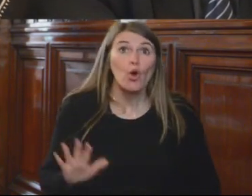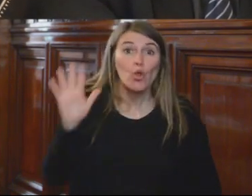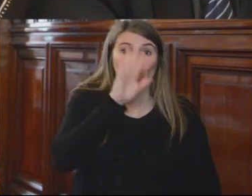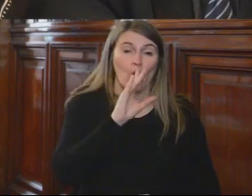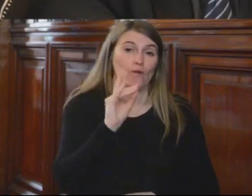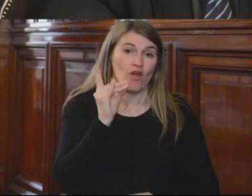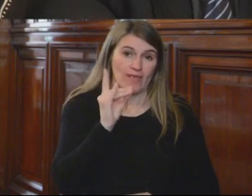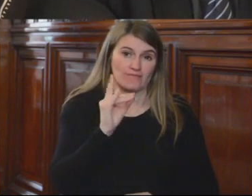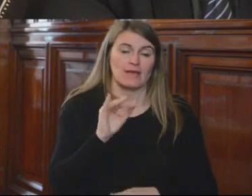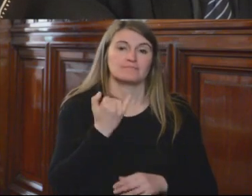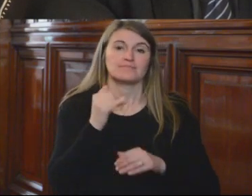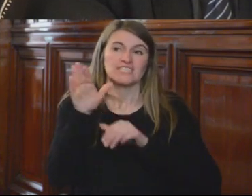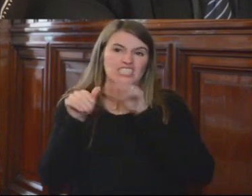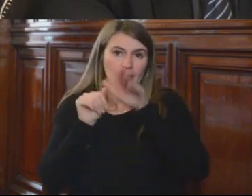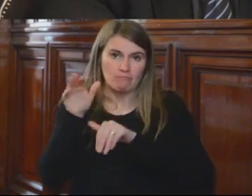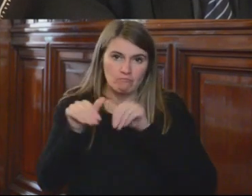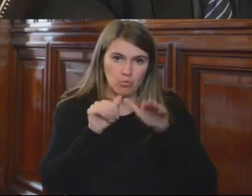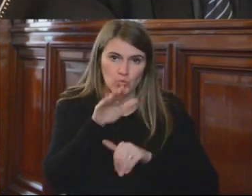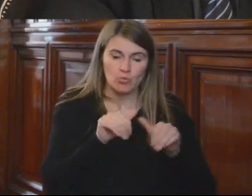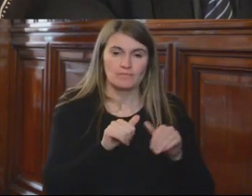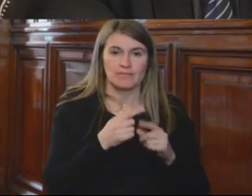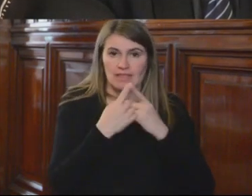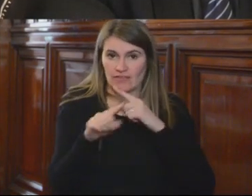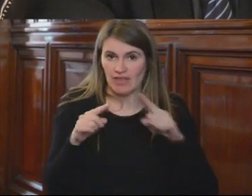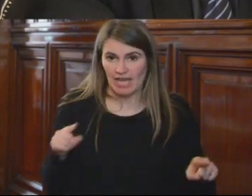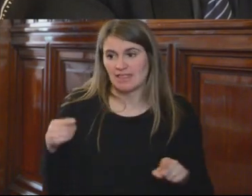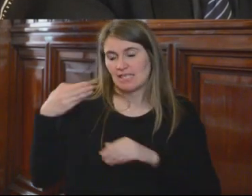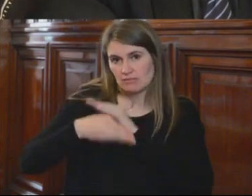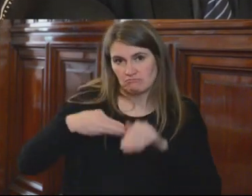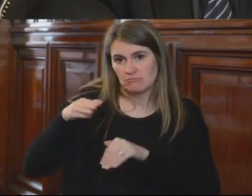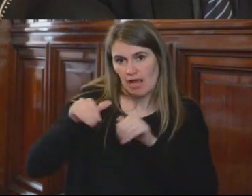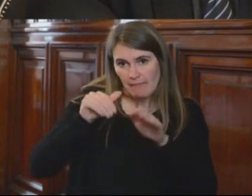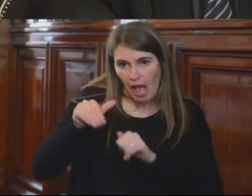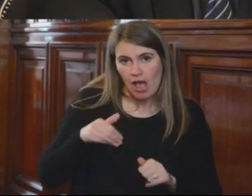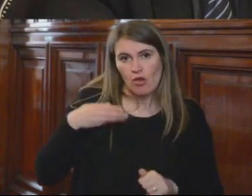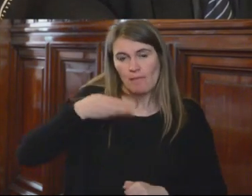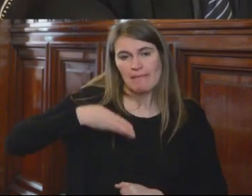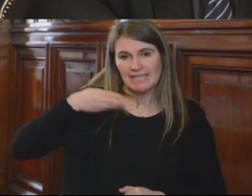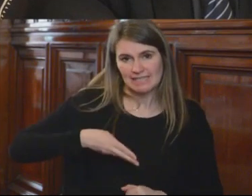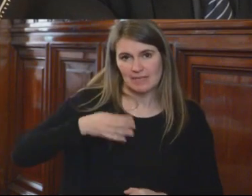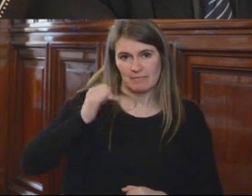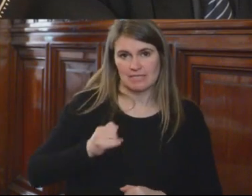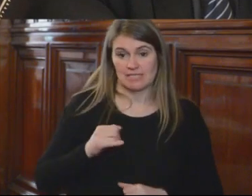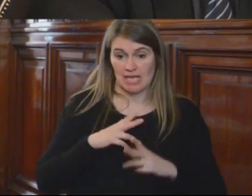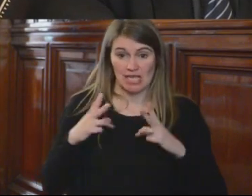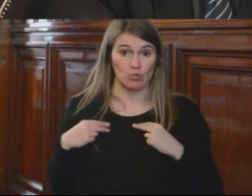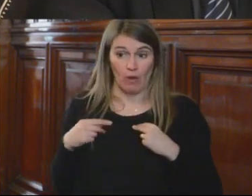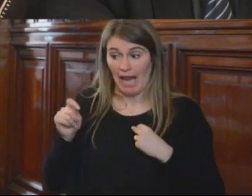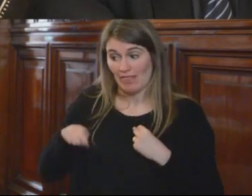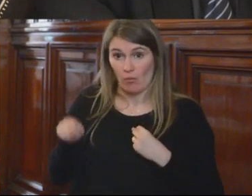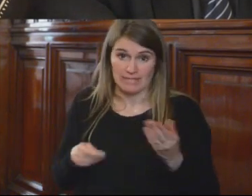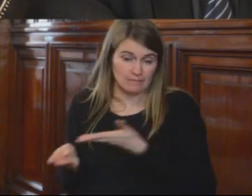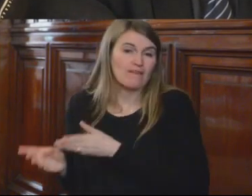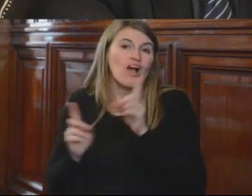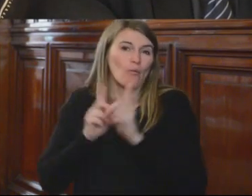ha llamado a diferentes convocatorias para poder participar de la escuela de jueces. De esta escuela de